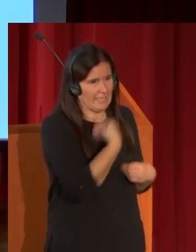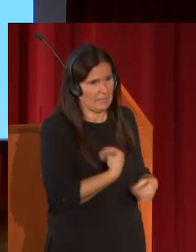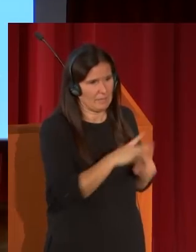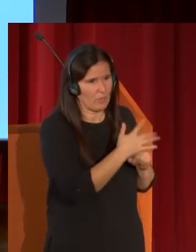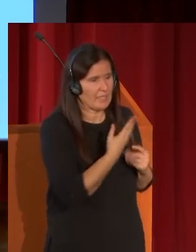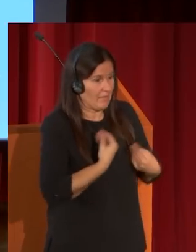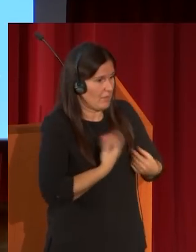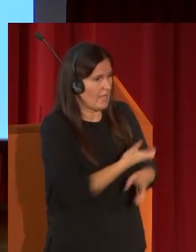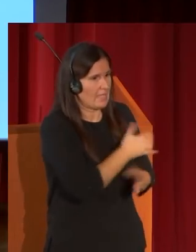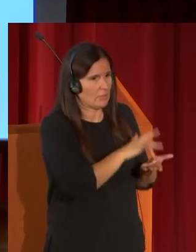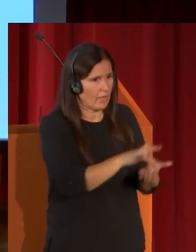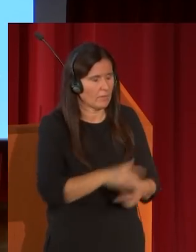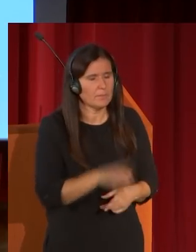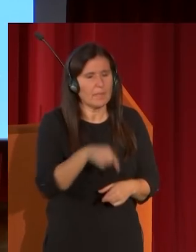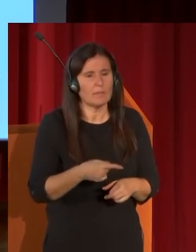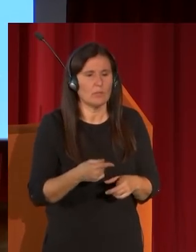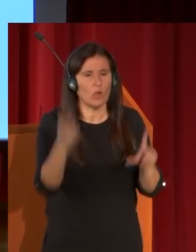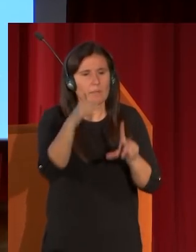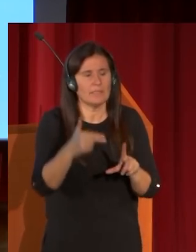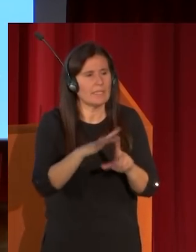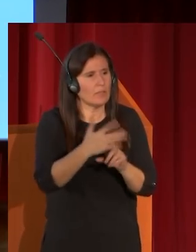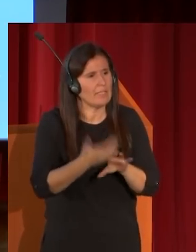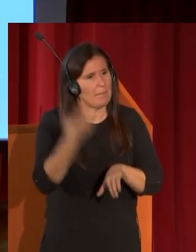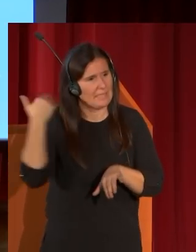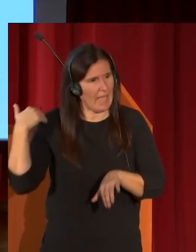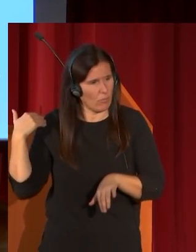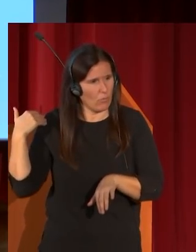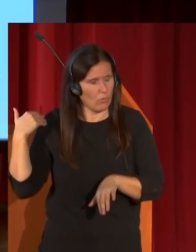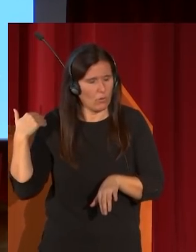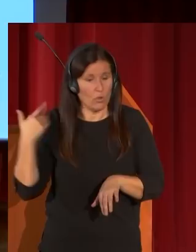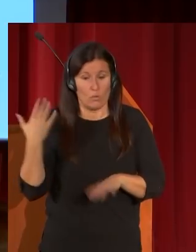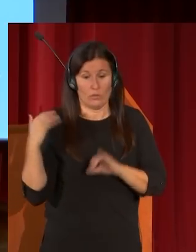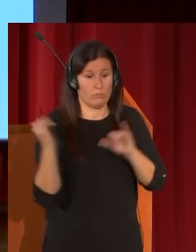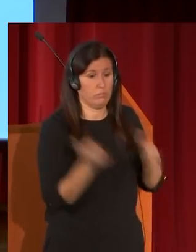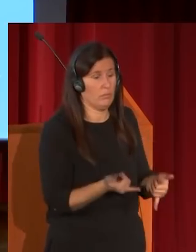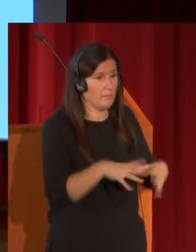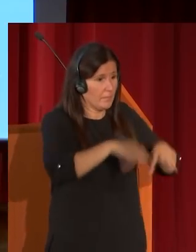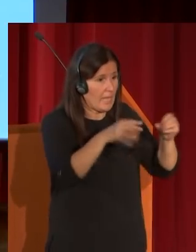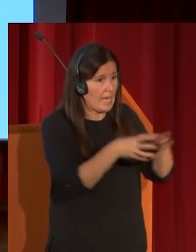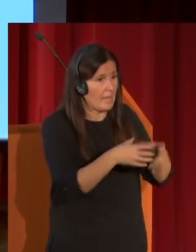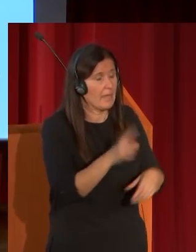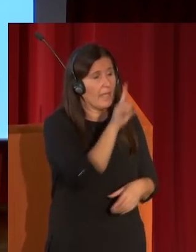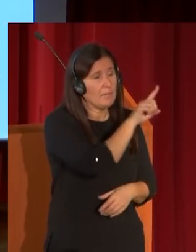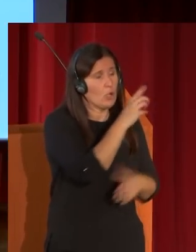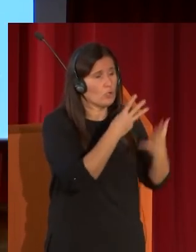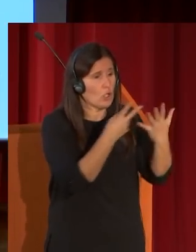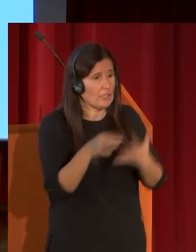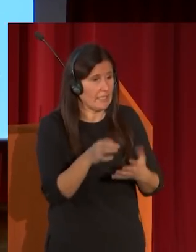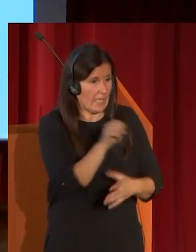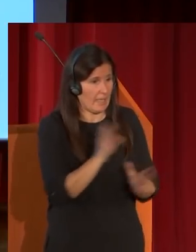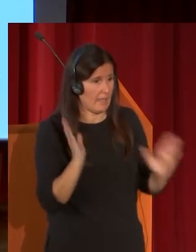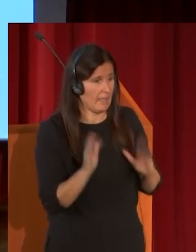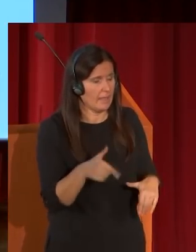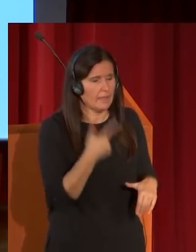representa escenas del pasado claro él cuando llega a la Alhambra en Granada en 1870 se